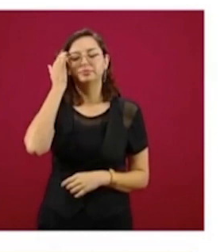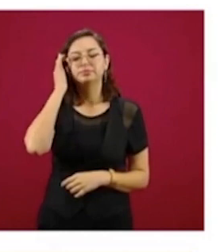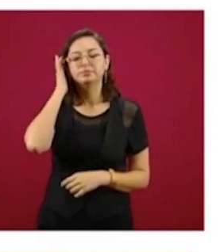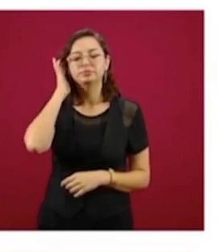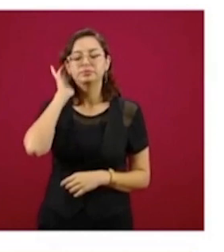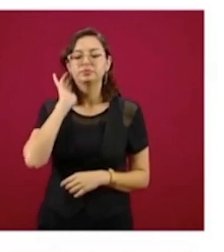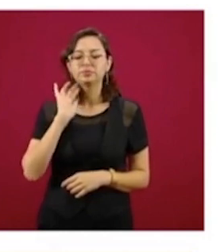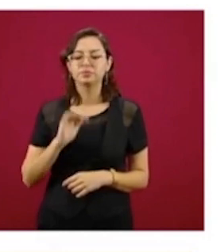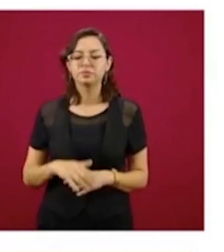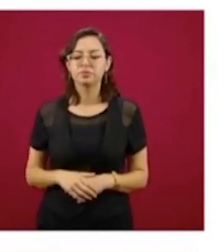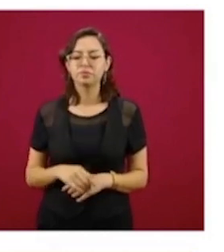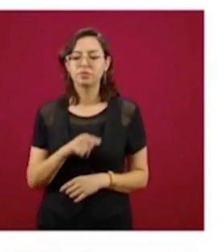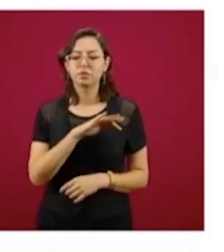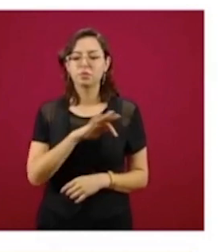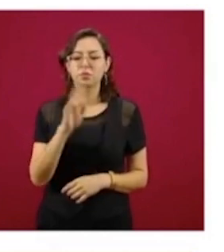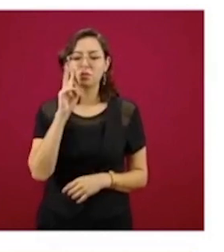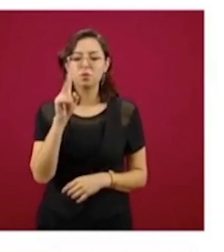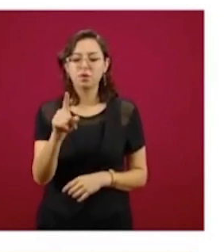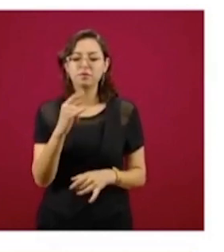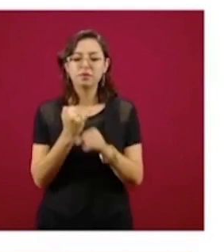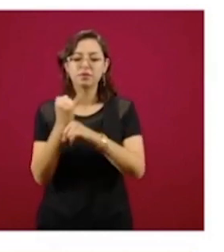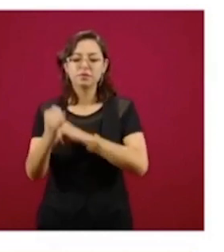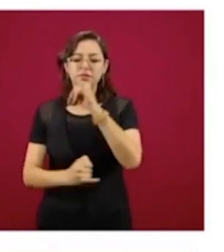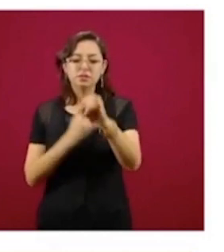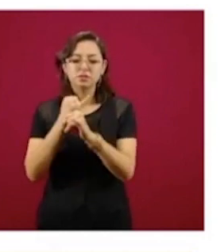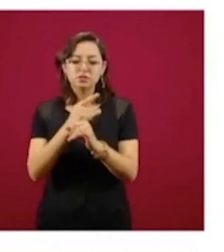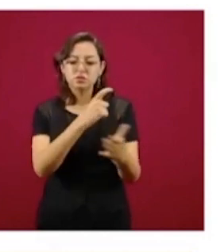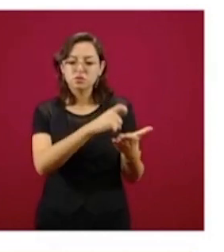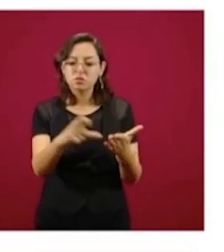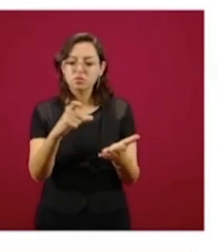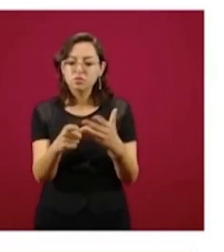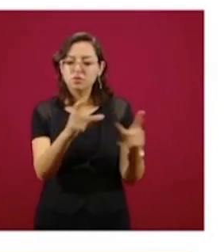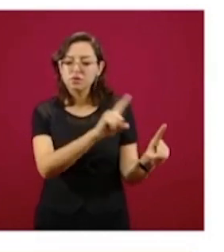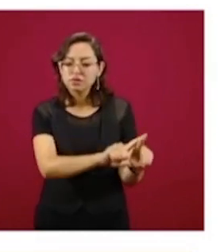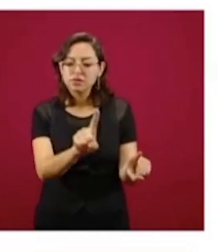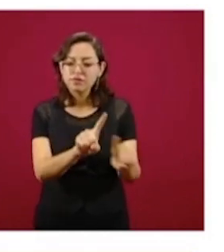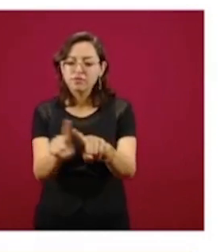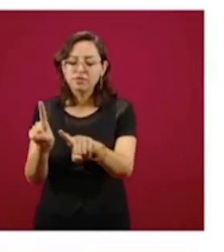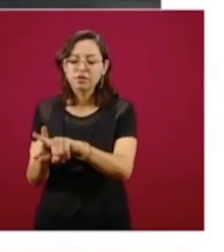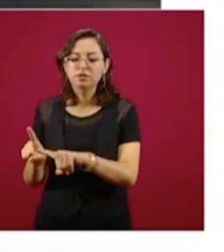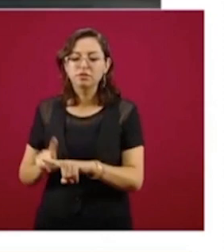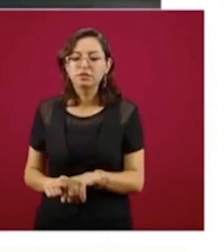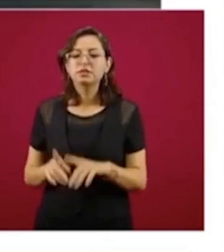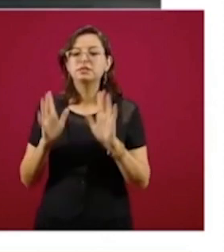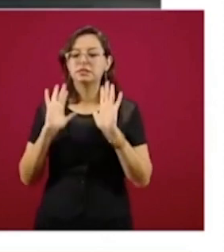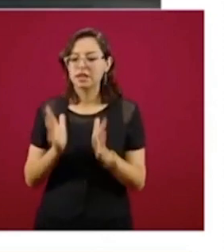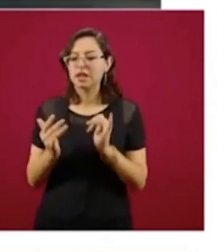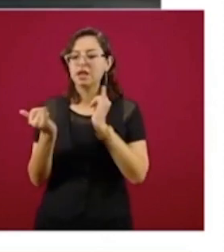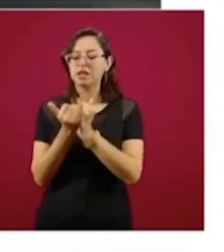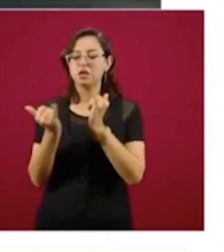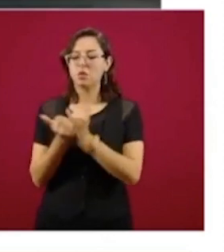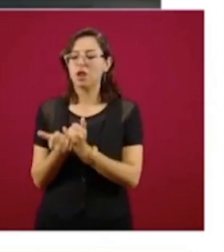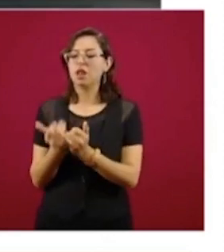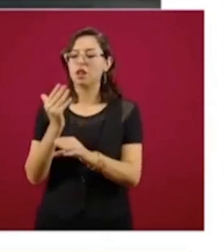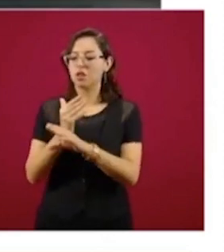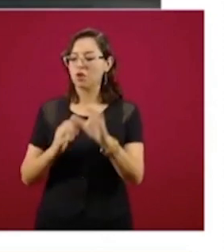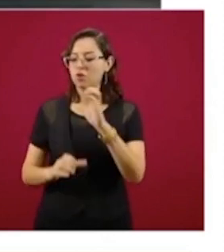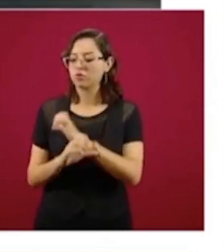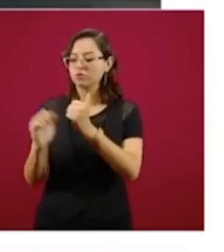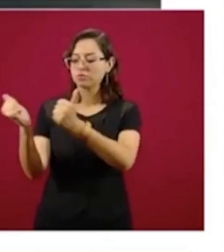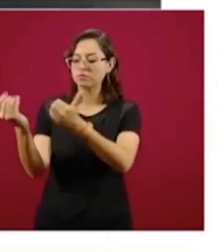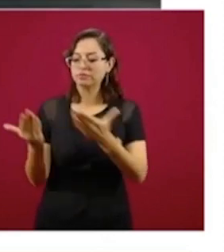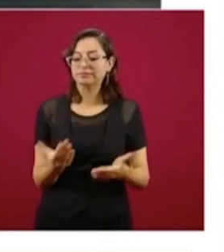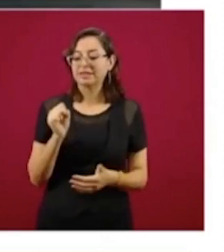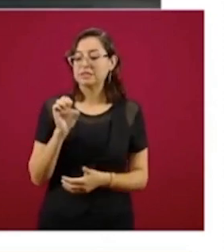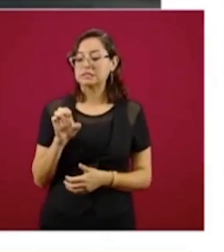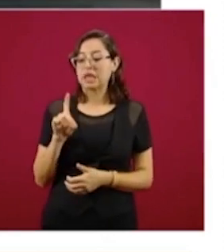Algunas imágenes aquí de las compras internacionales que ustedes ya conocen, ya se informó de la distribución de los insumos que ha estado a cargo con el respaldo de la Secretaría de